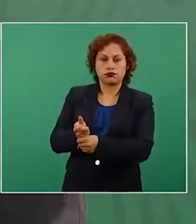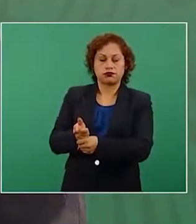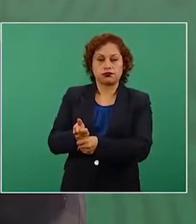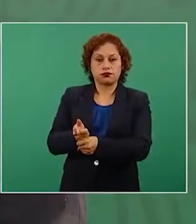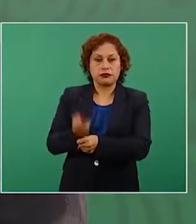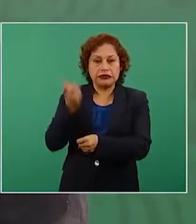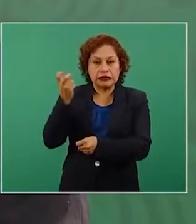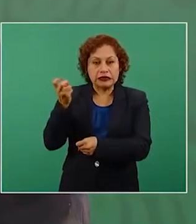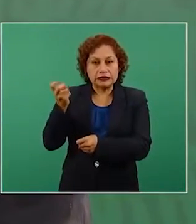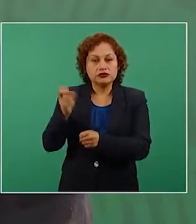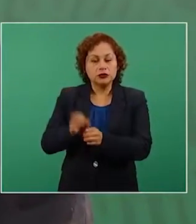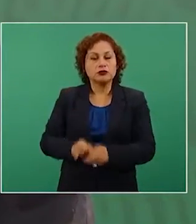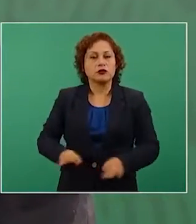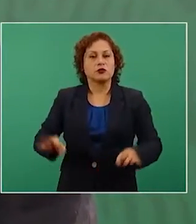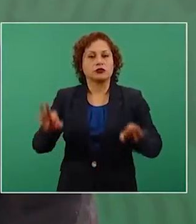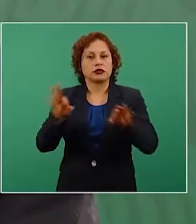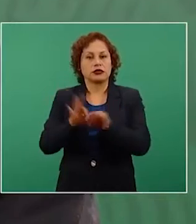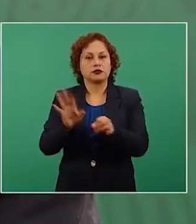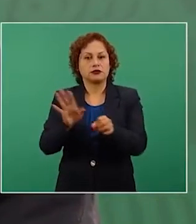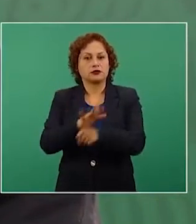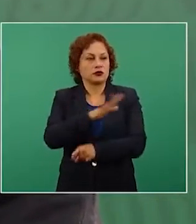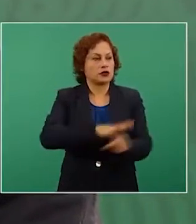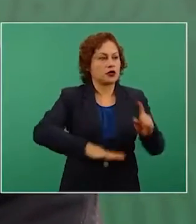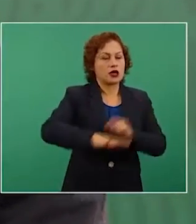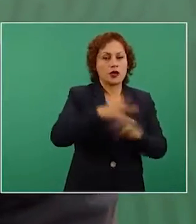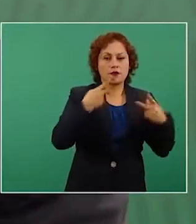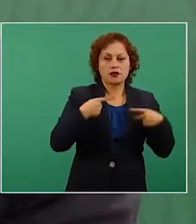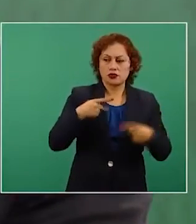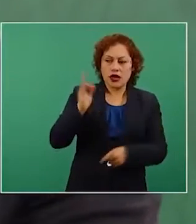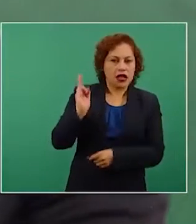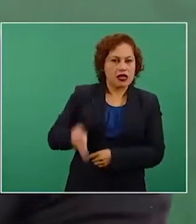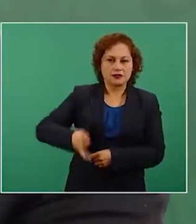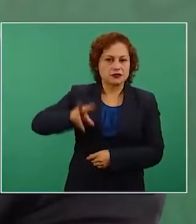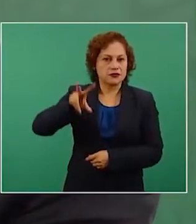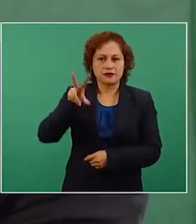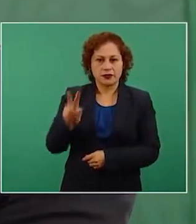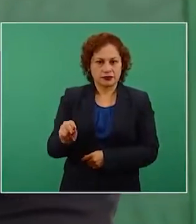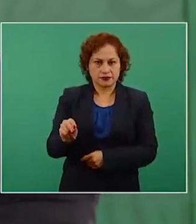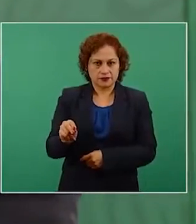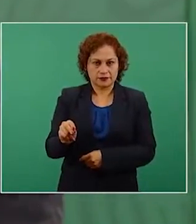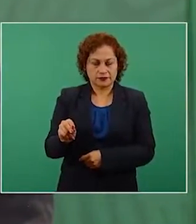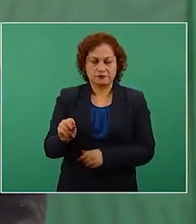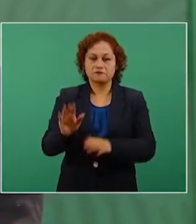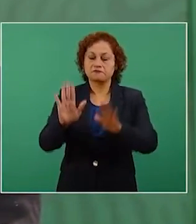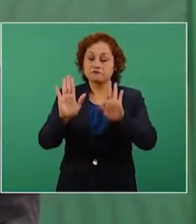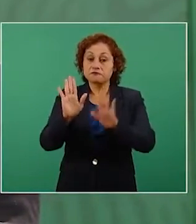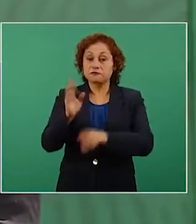ve bien eso, el uso de la violencia. Además, es un contrasentido.